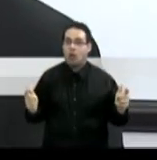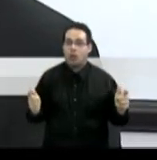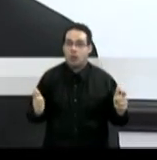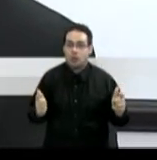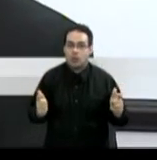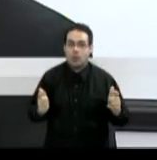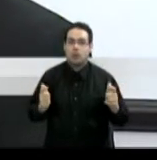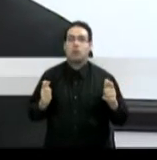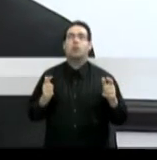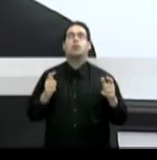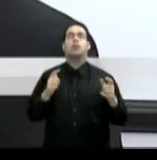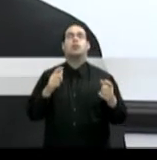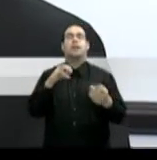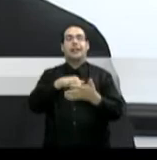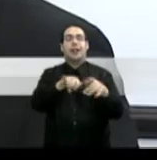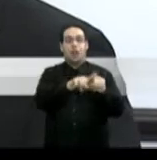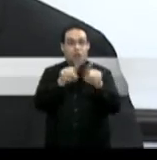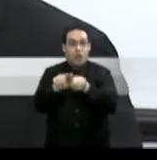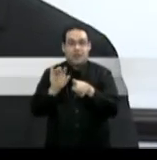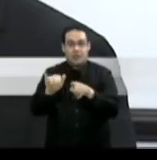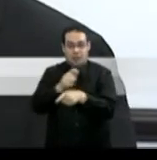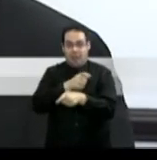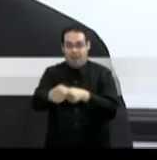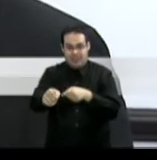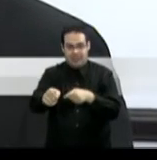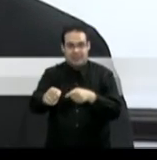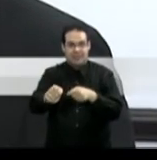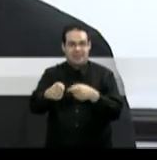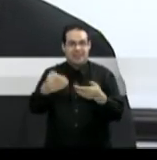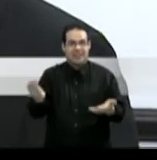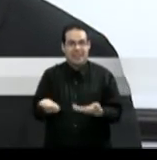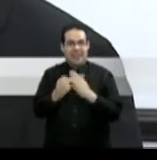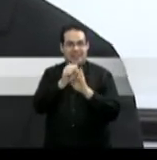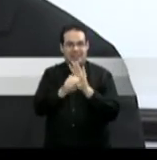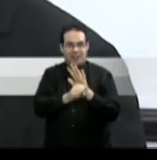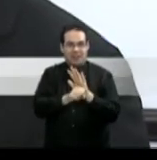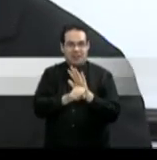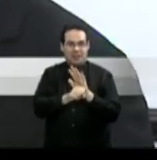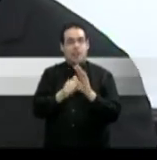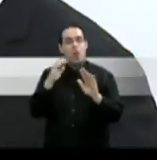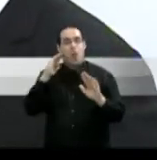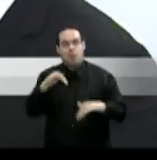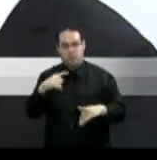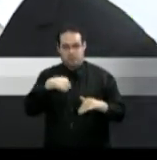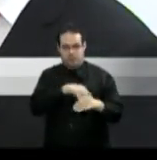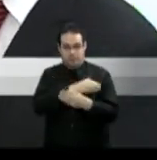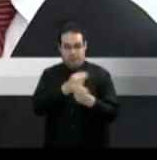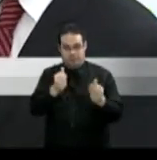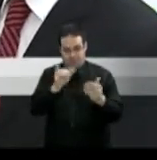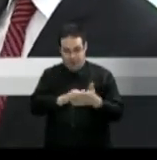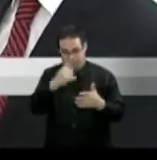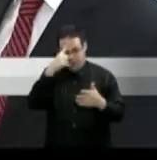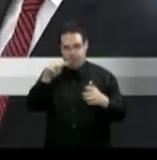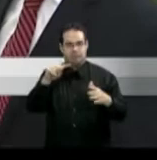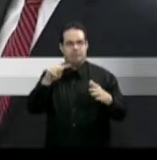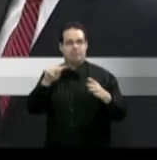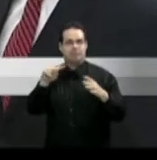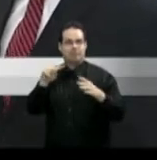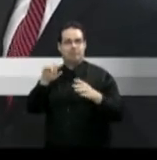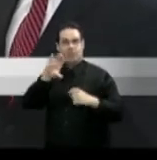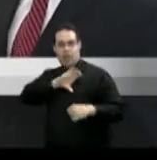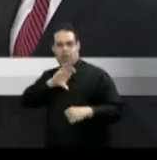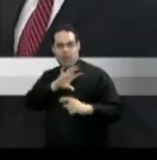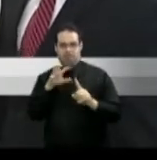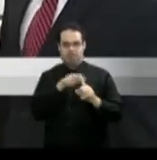en un mecanismo para aportar al estado que no se quede al margen de la ley para que una reforma contributiva